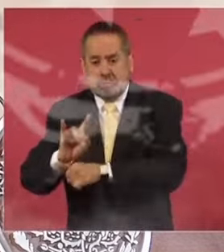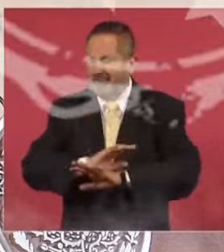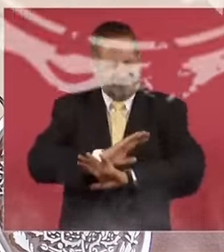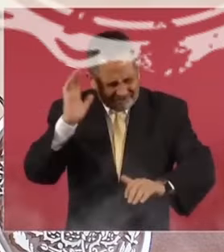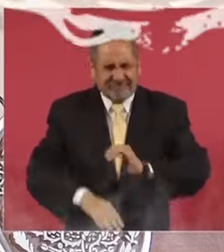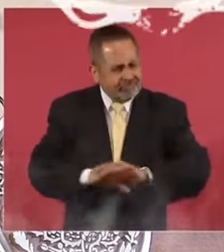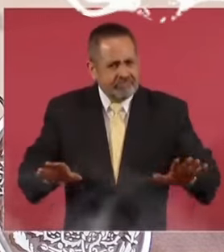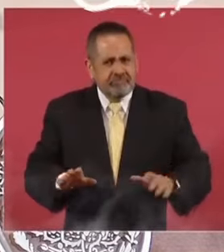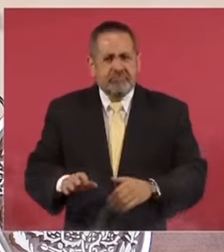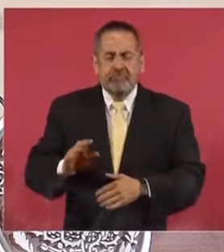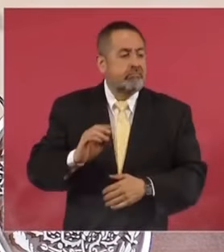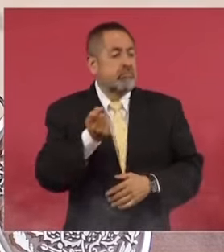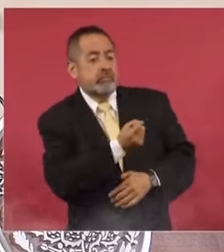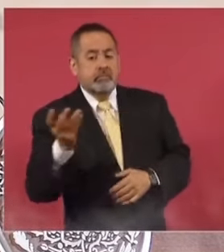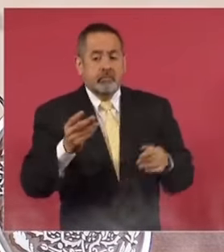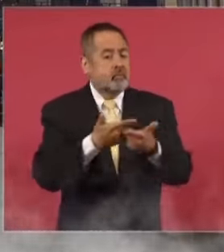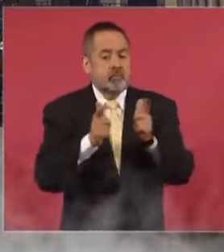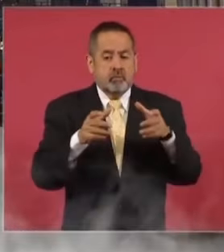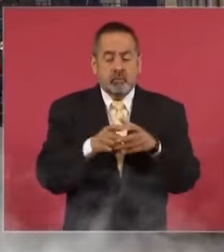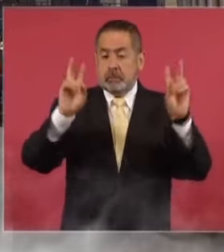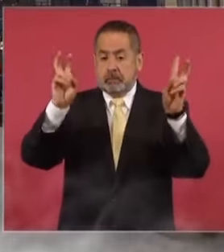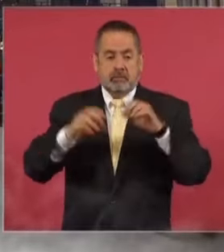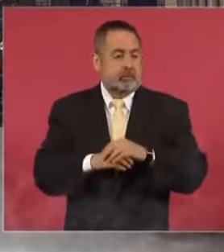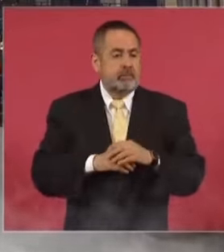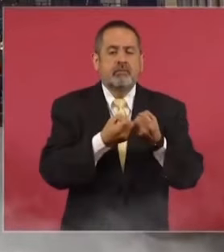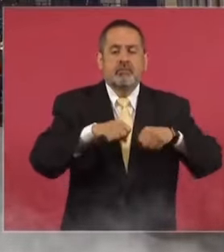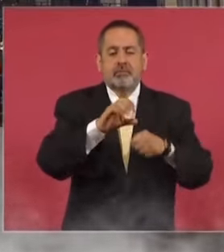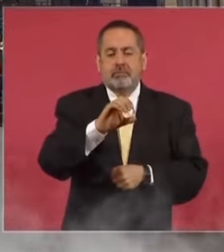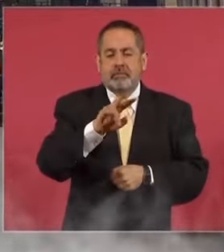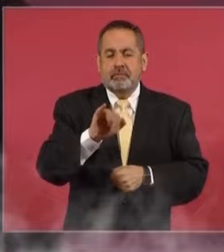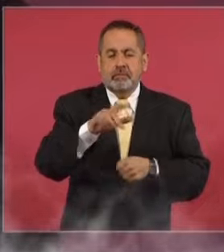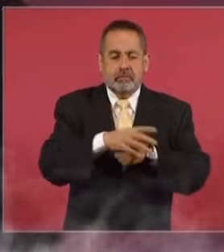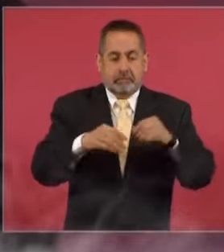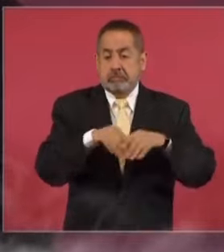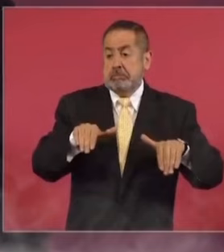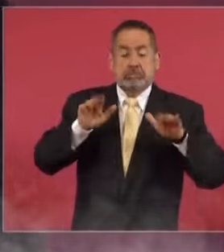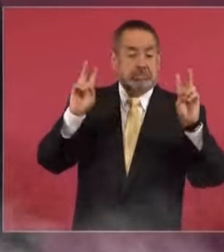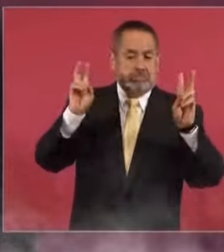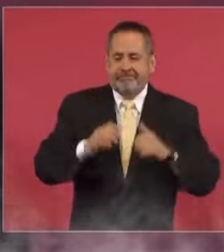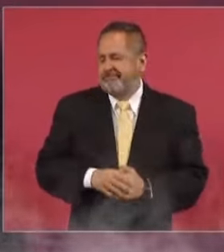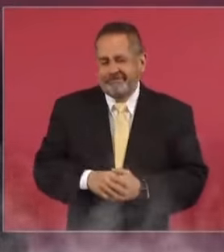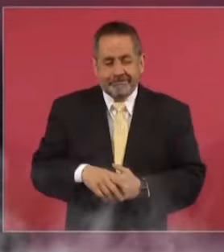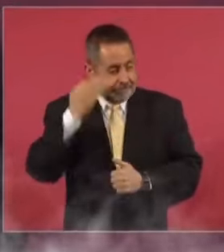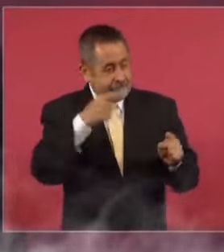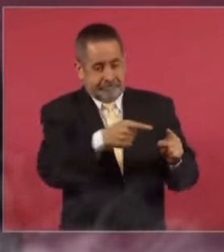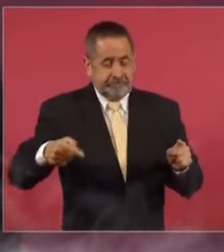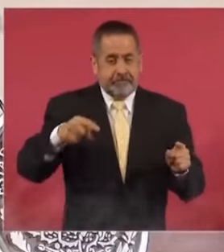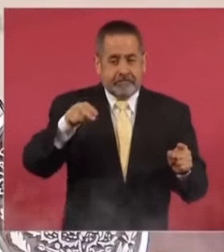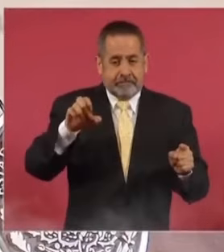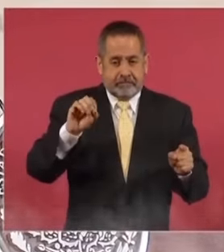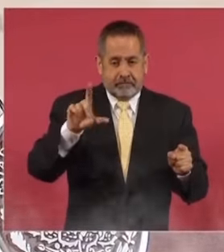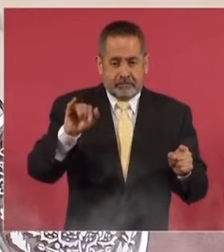Hay grupos de la llamada sociedad civil que durante todo el periodo neoliberal